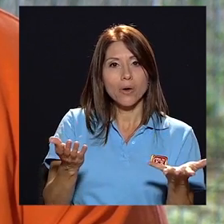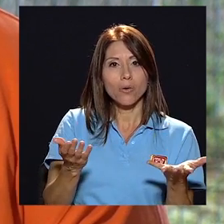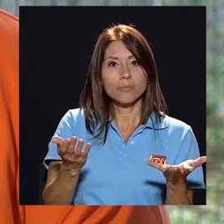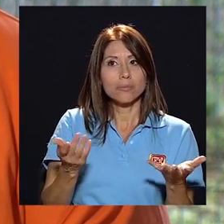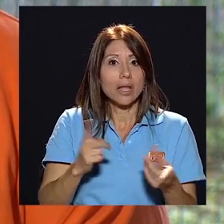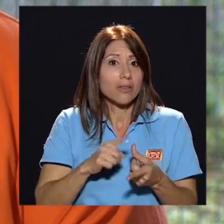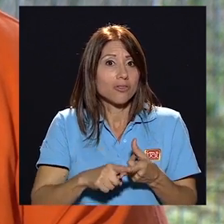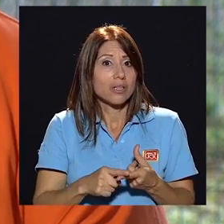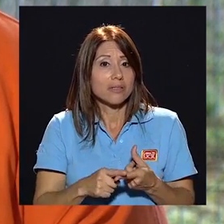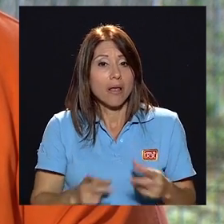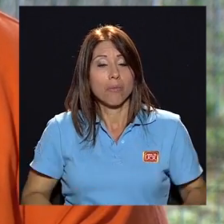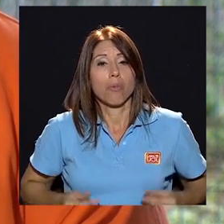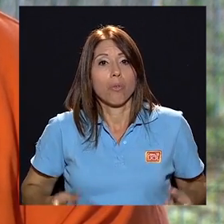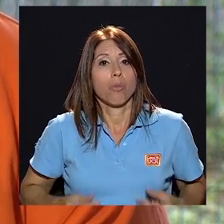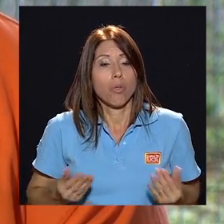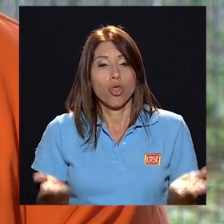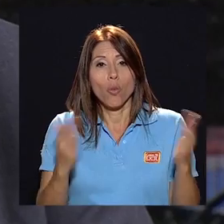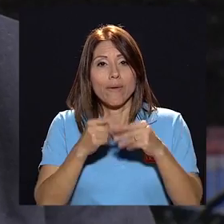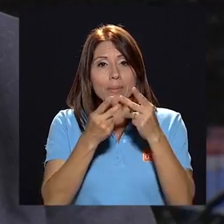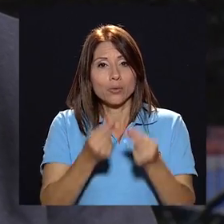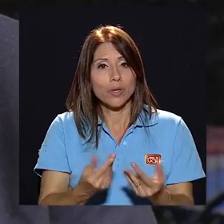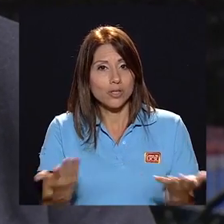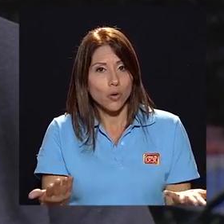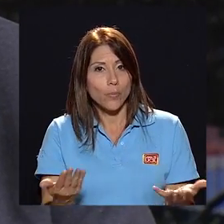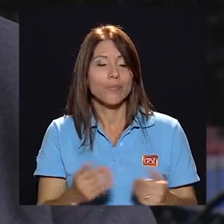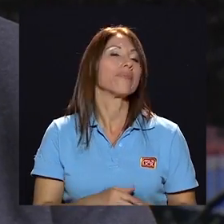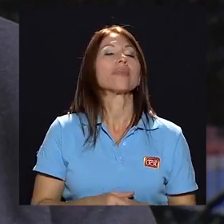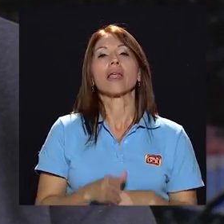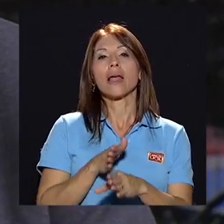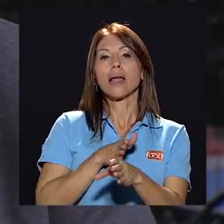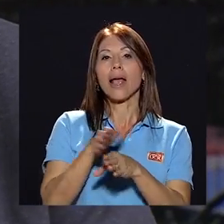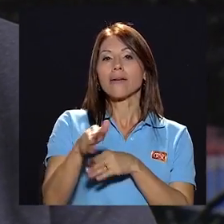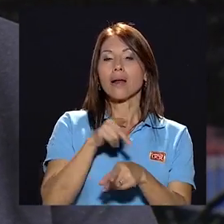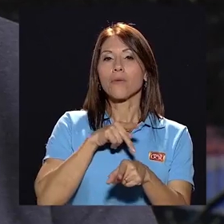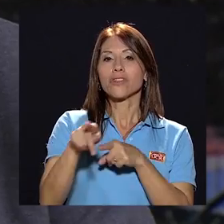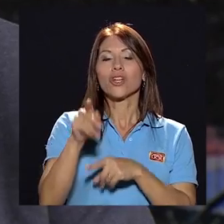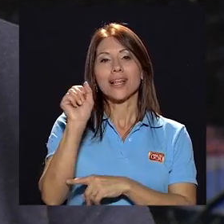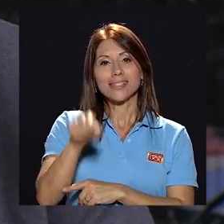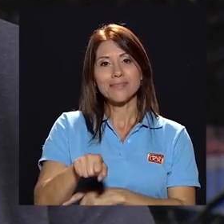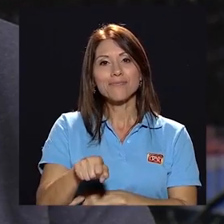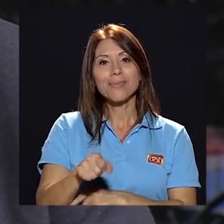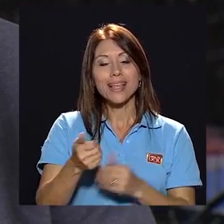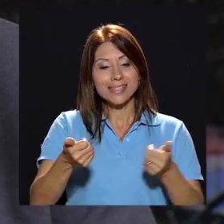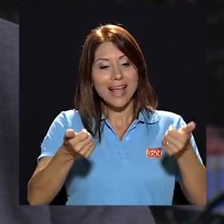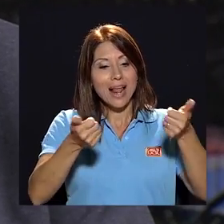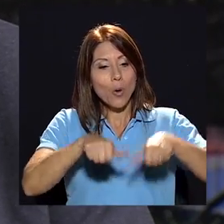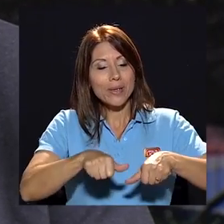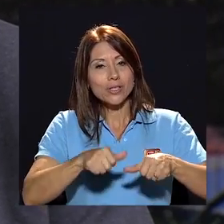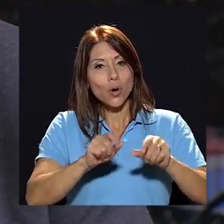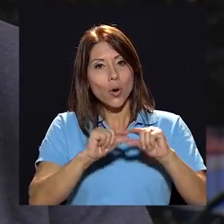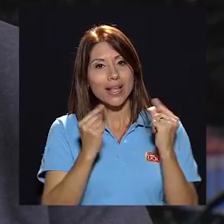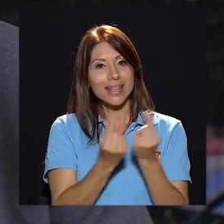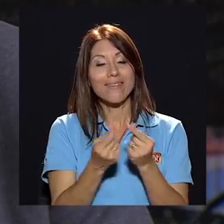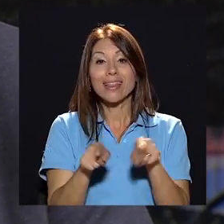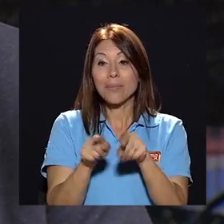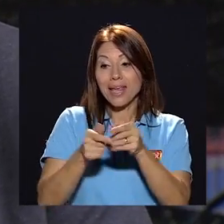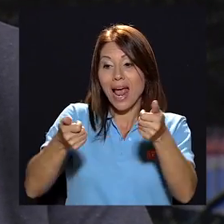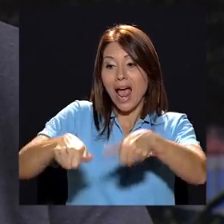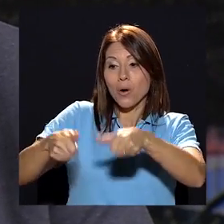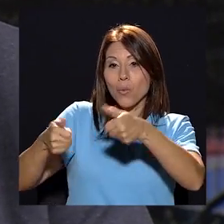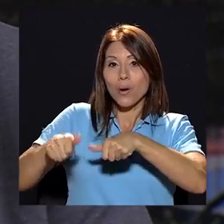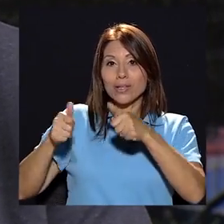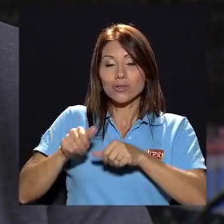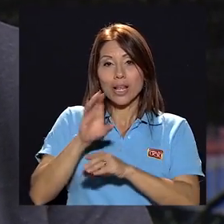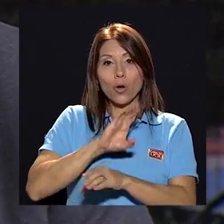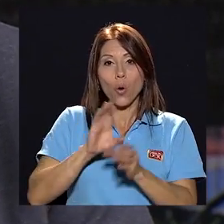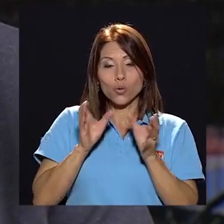la universidad se quedaría sin presupuesto bueno la carrera profesional si está en la convención colectiva incluso hay acuerdos del consejo universitario